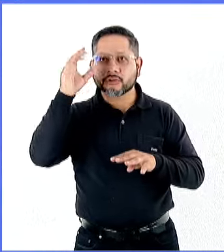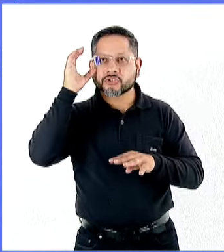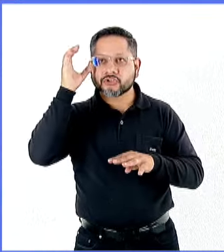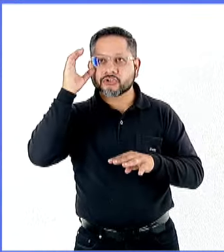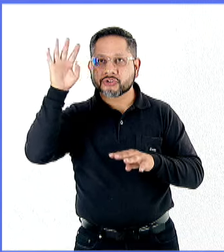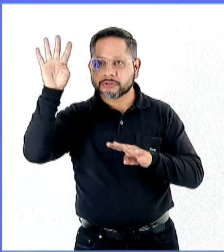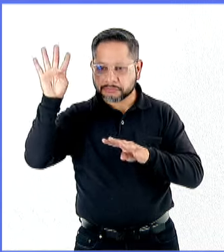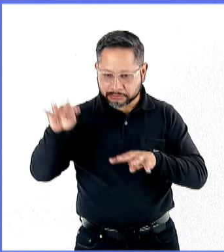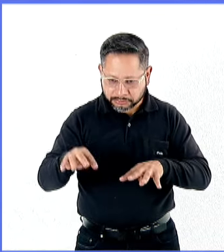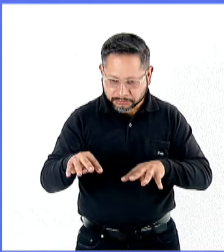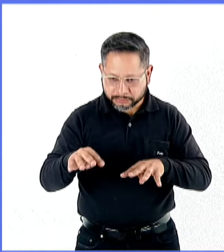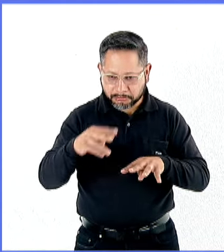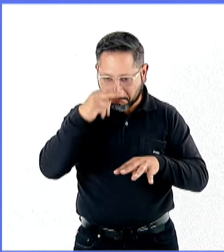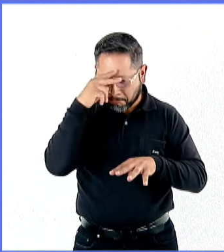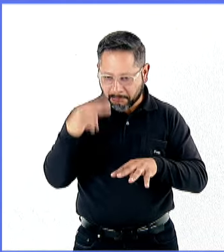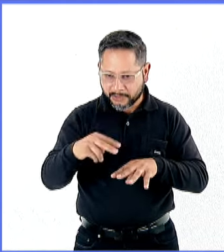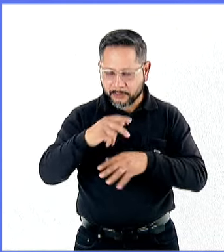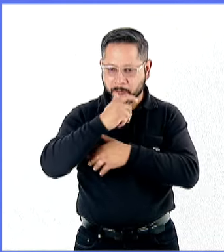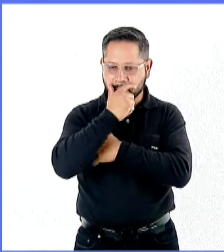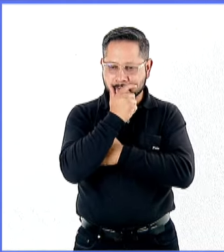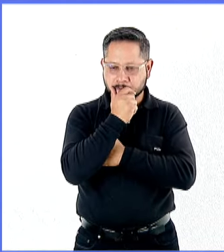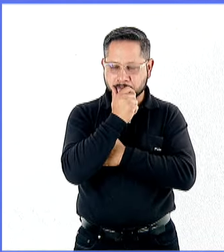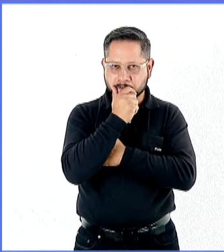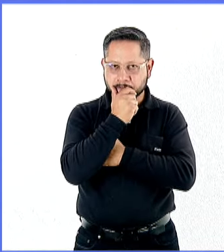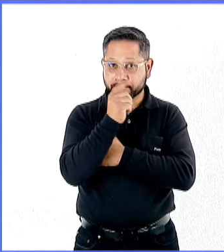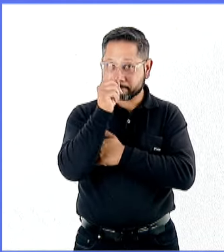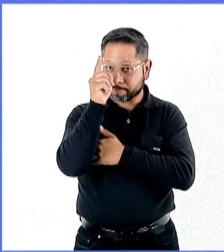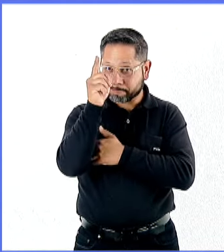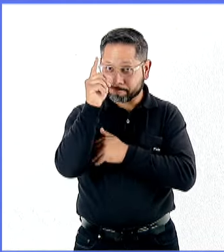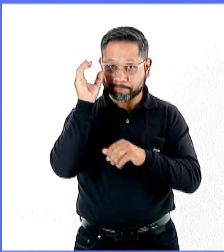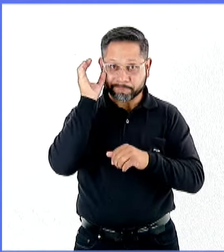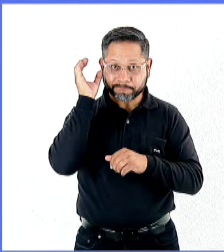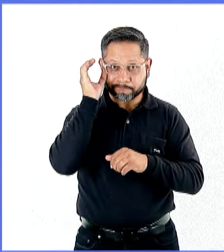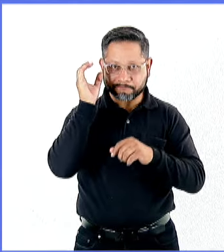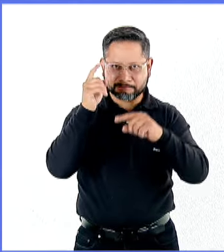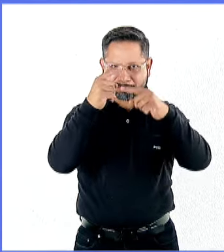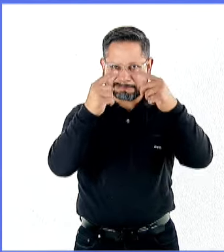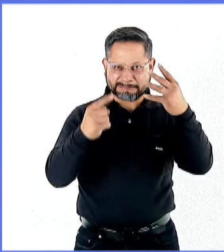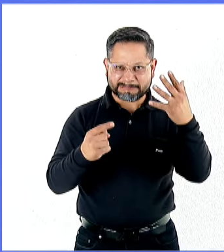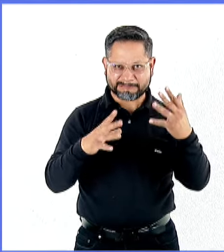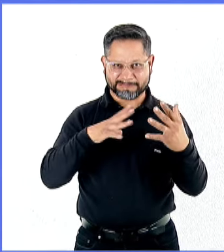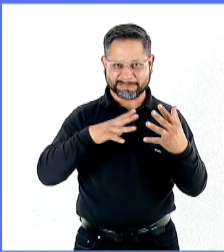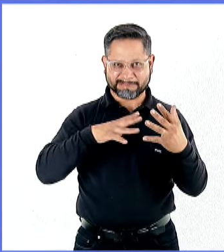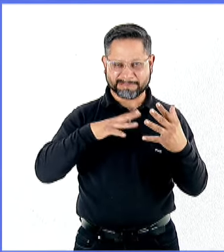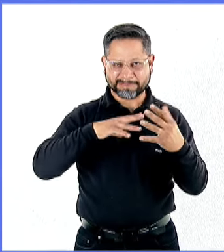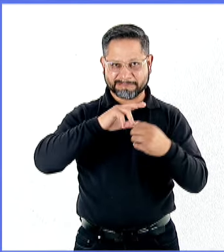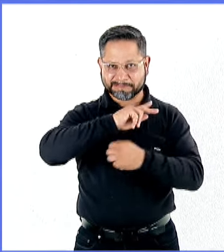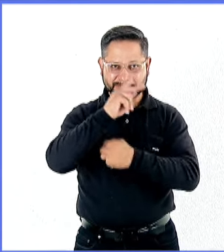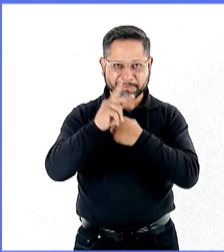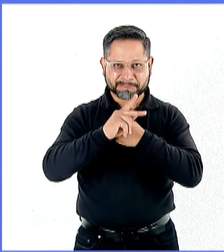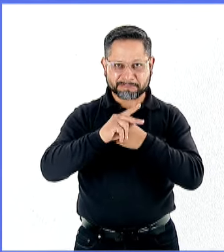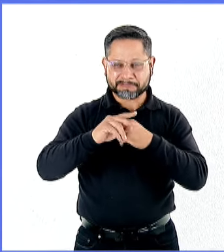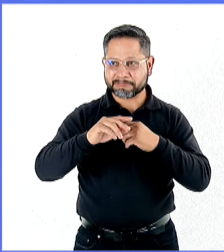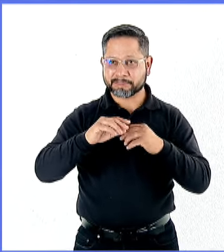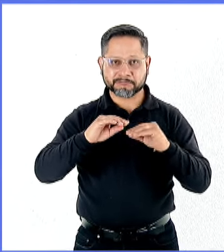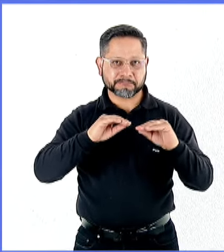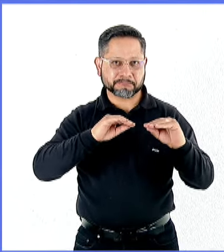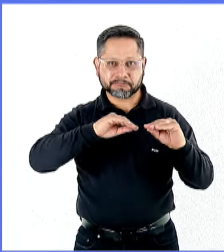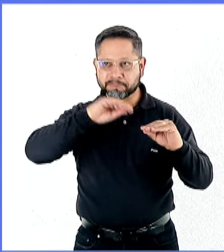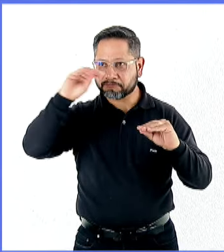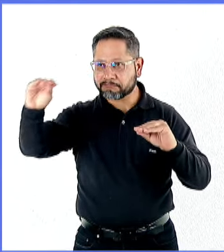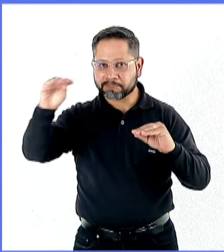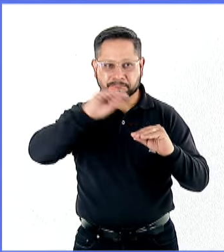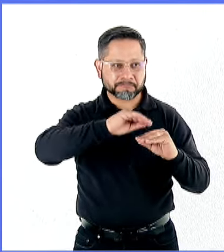nuestro país? Sí, yo creo que China tiene una gran diversificación de países en donde poder, o tiene intereses